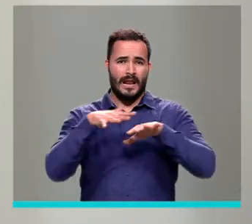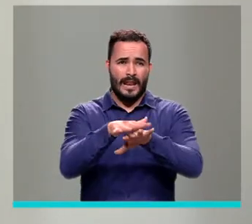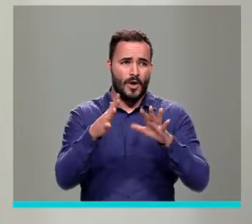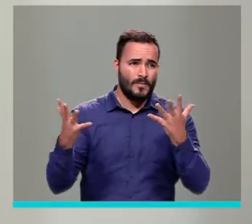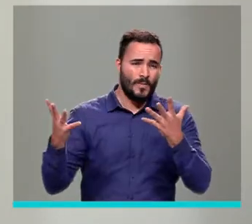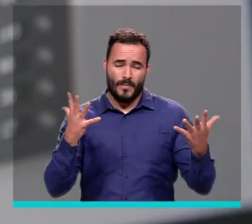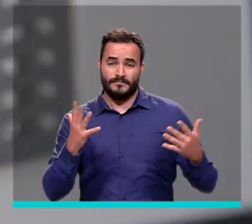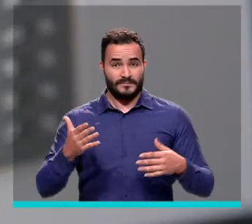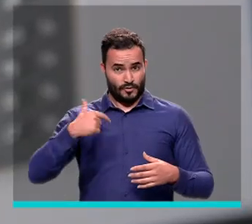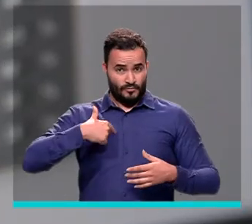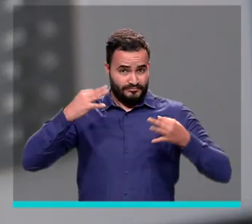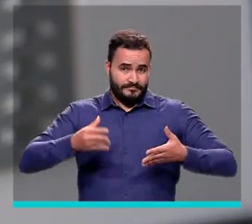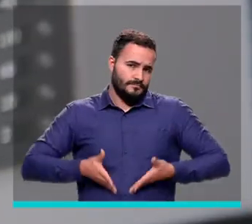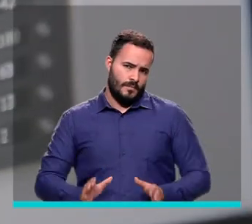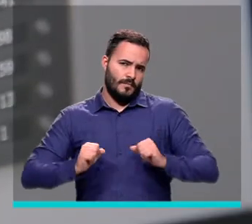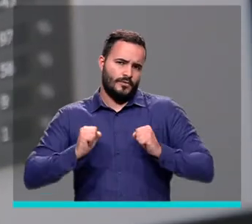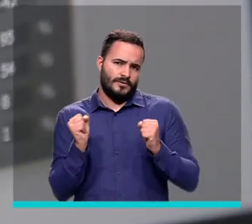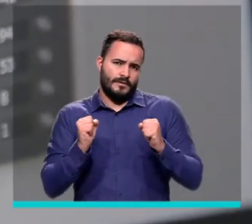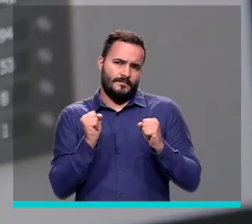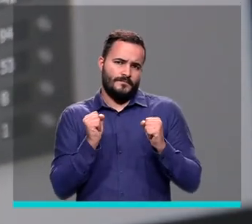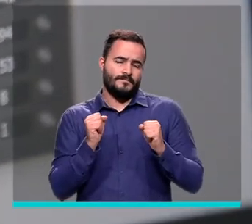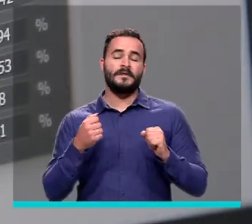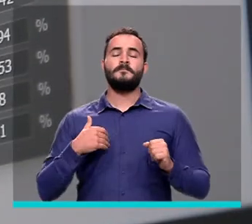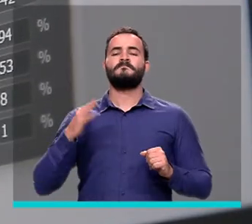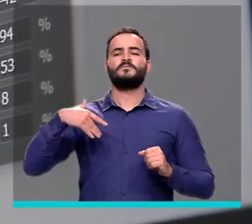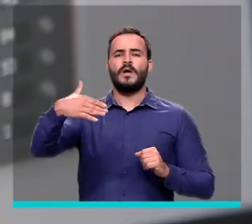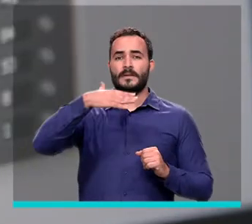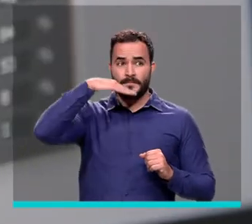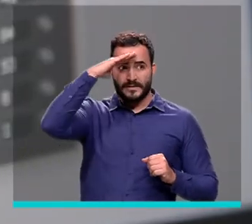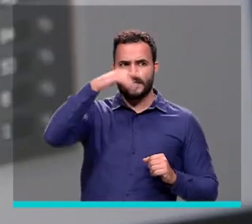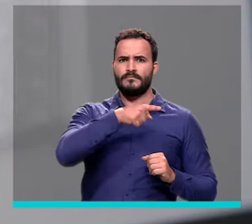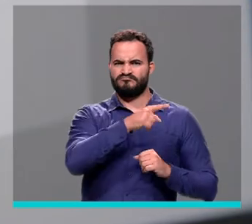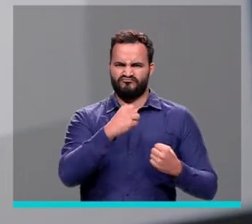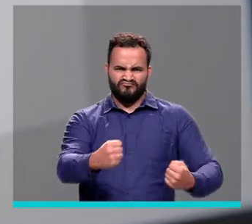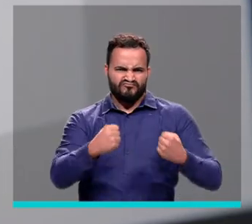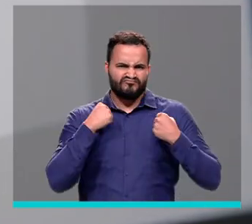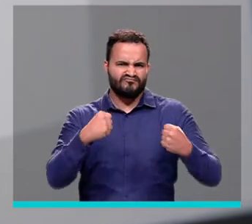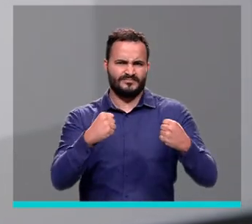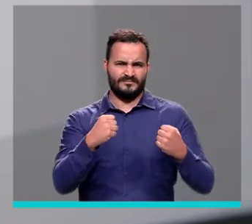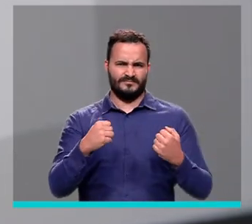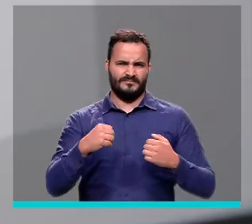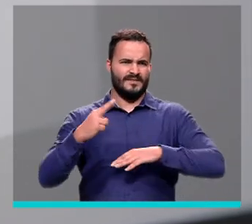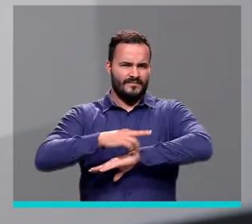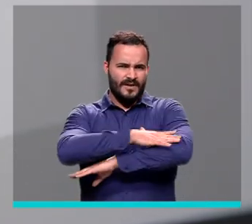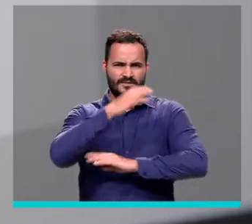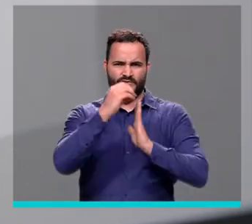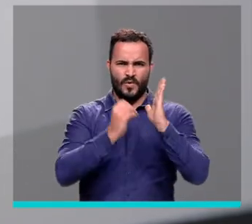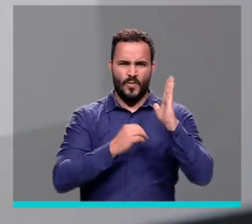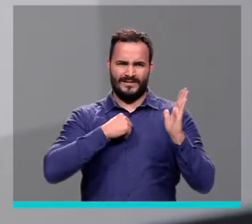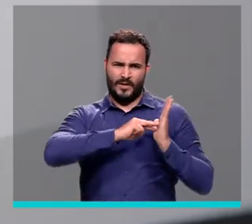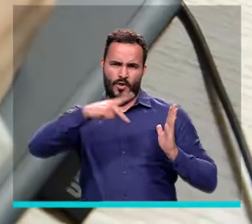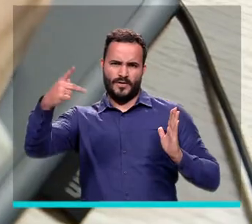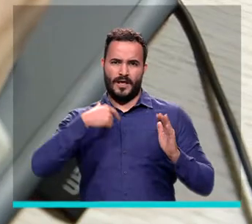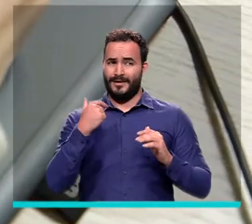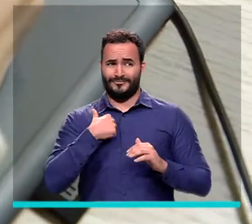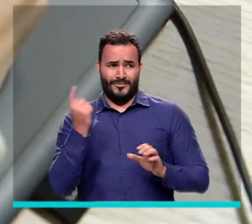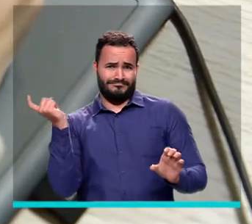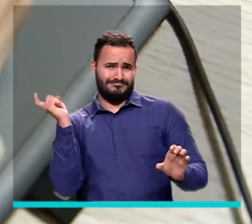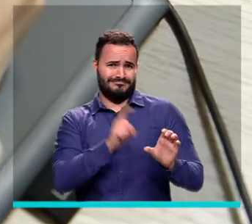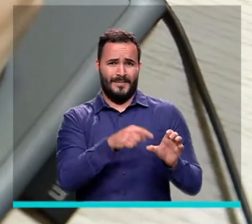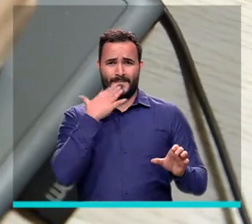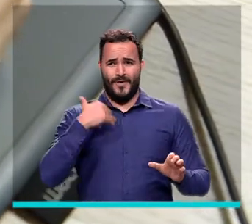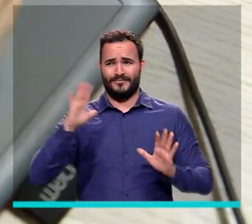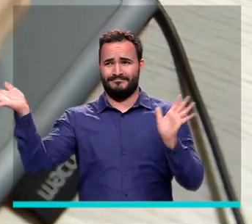ejemplo, soy de Bogotá y cuando yo me enteré que Medellín se iba a convertir en el Valle del Software, yo dije, yo tengo que ir allá.